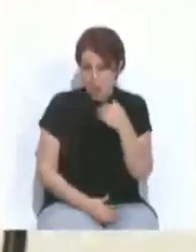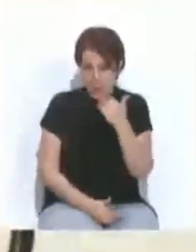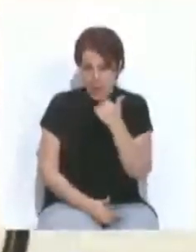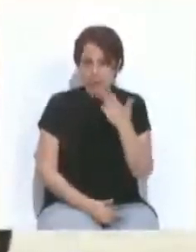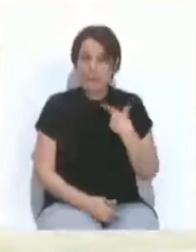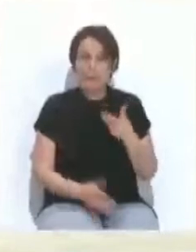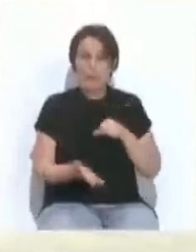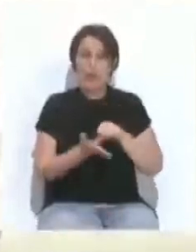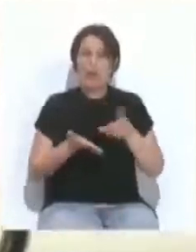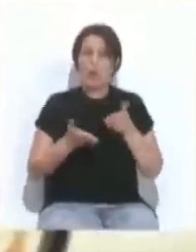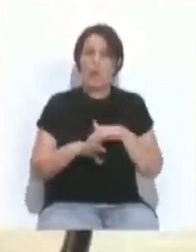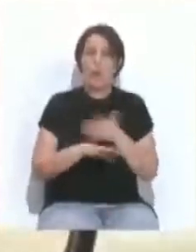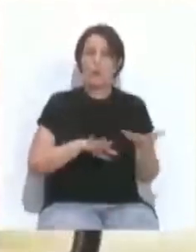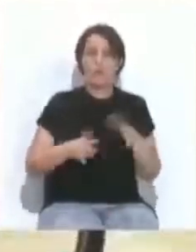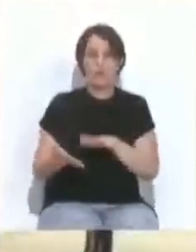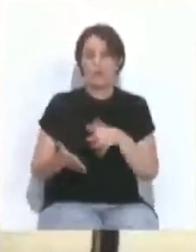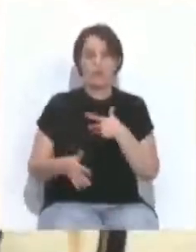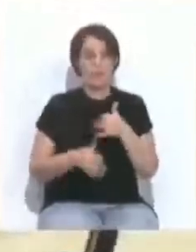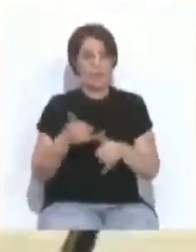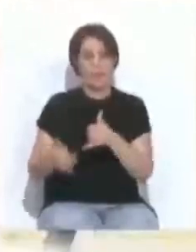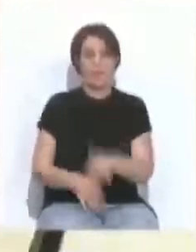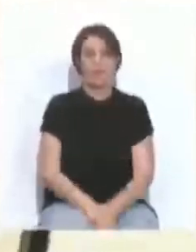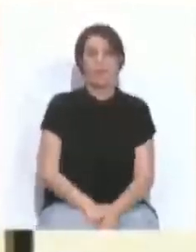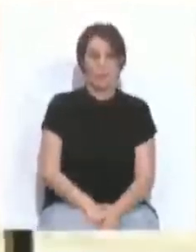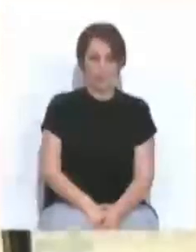ciudades a hacer la transición a las dos ruedas.